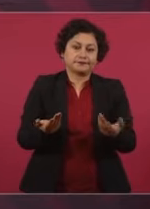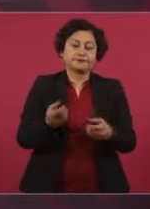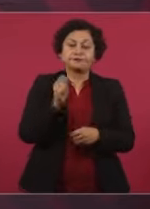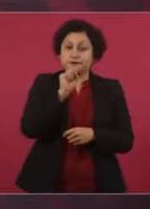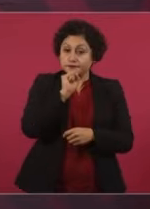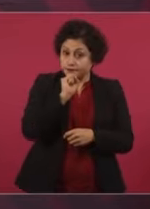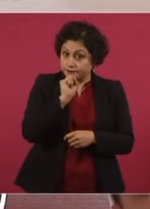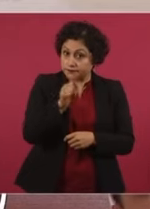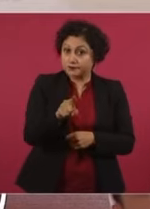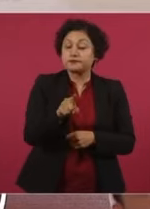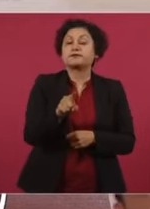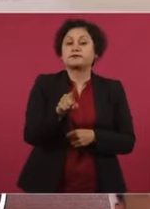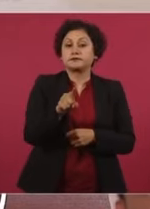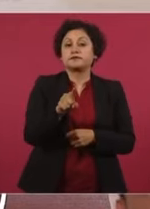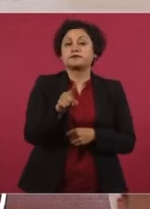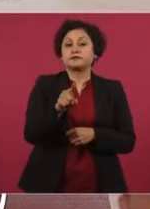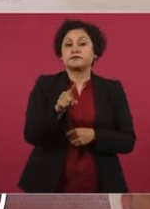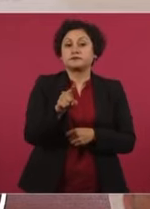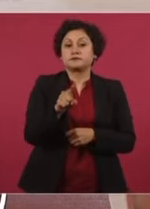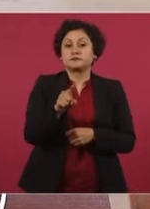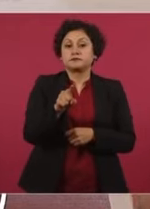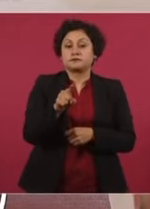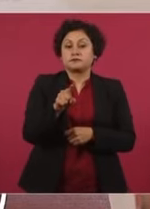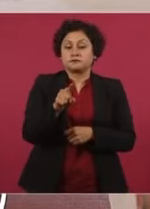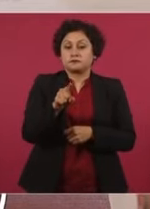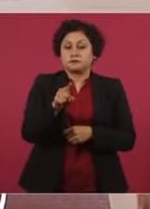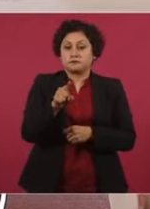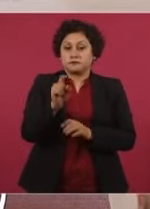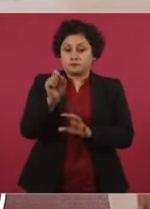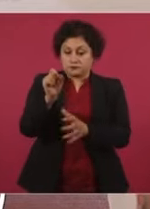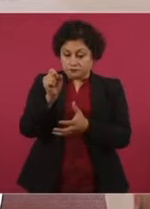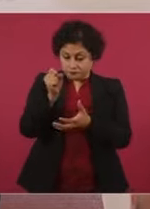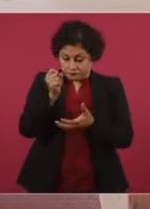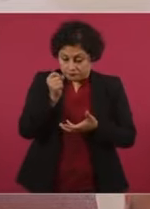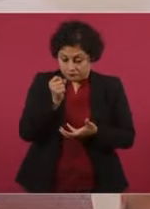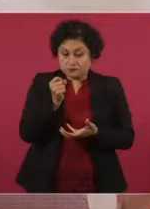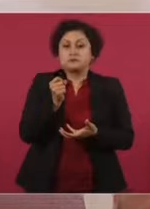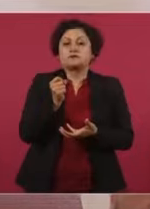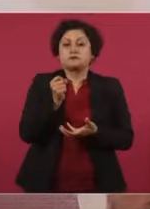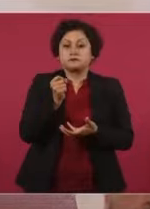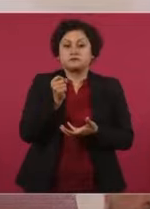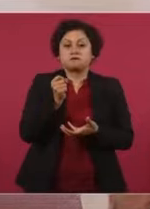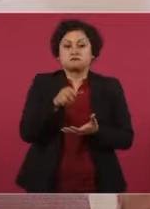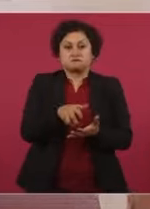vamos a seguir manteniendo austeridad en viáticos,